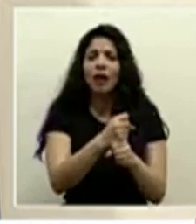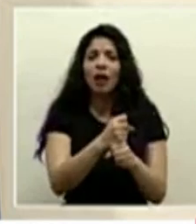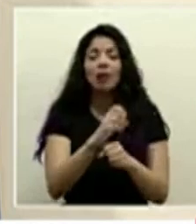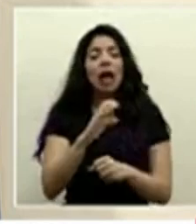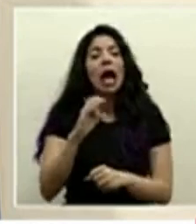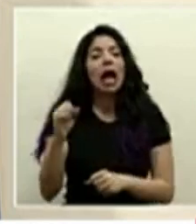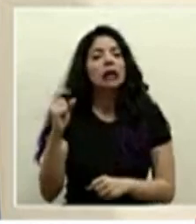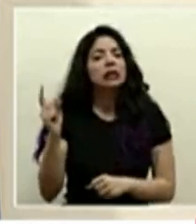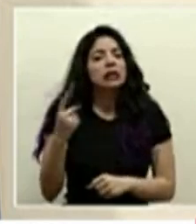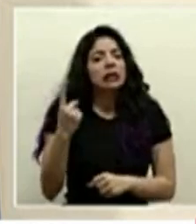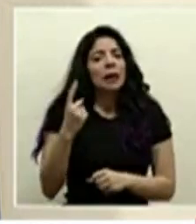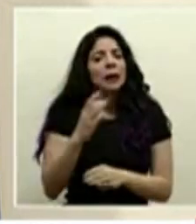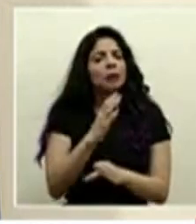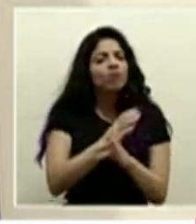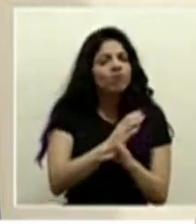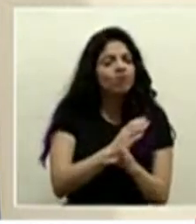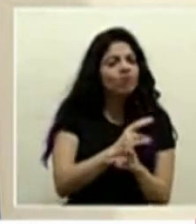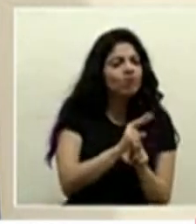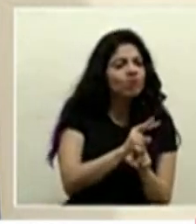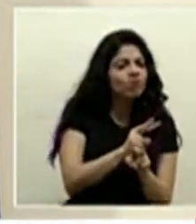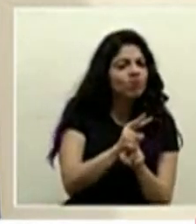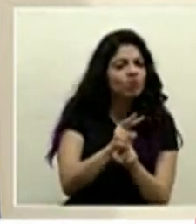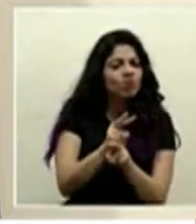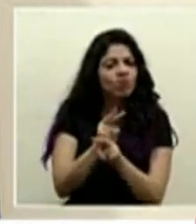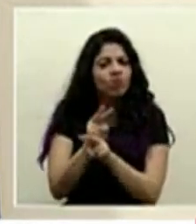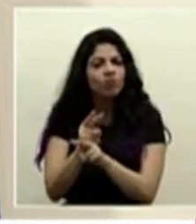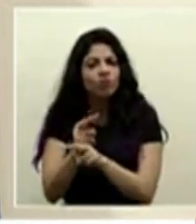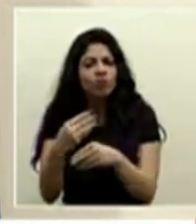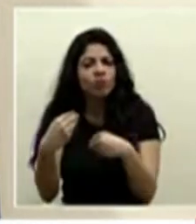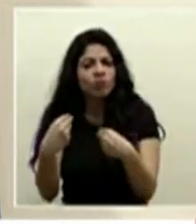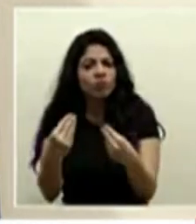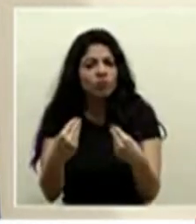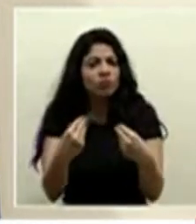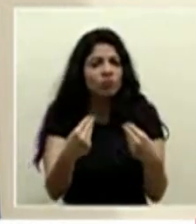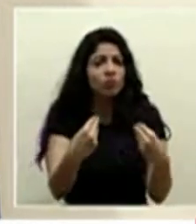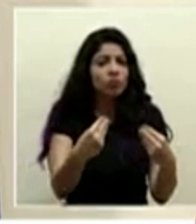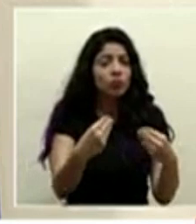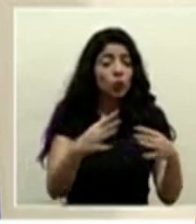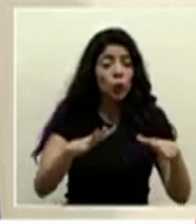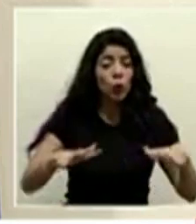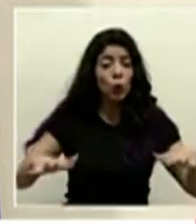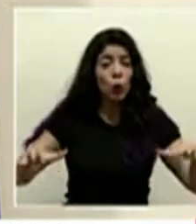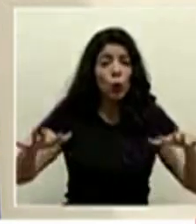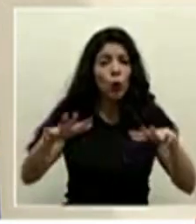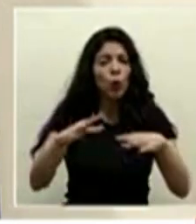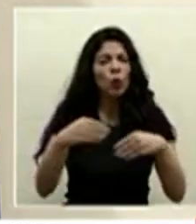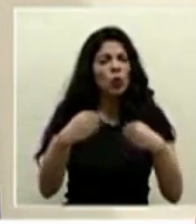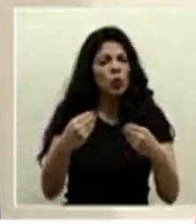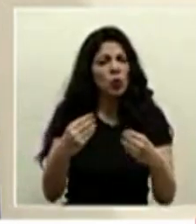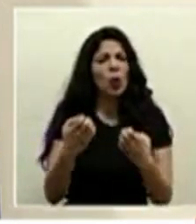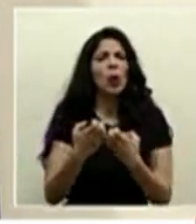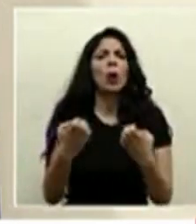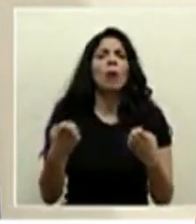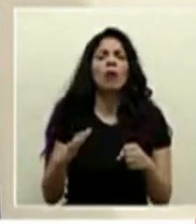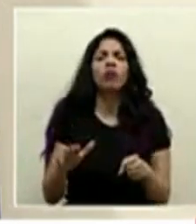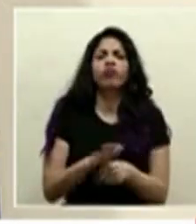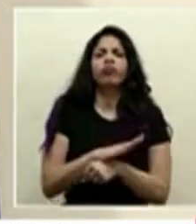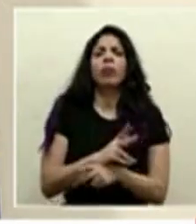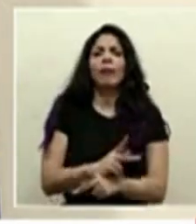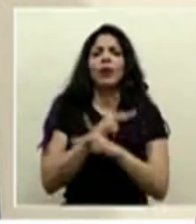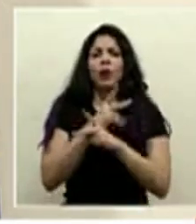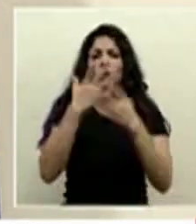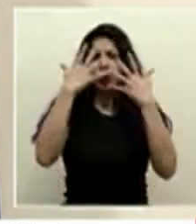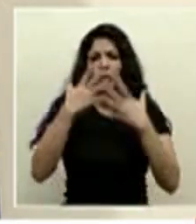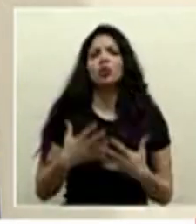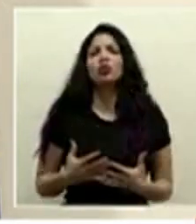siempre está velando por tratar de mantener en todas sus unidades siempre todo el equipo de protección personal